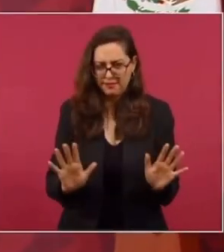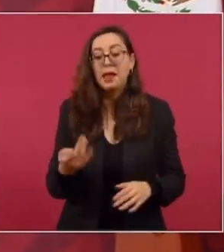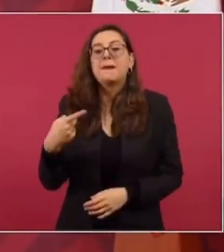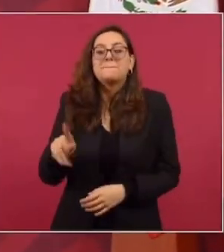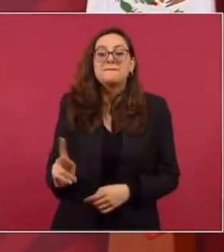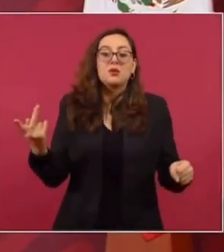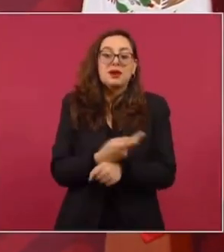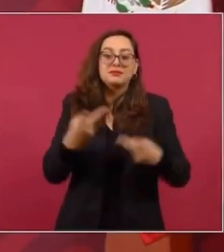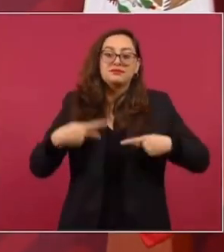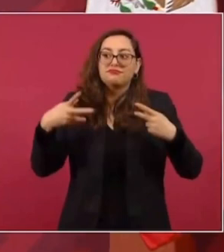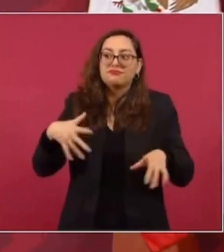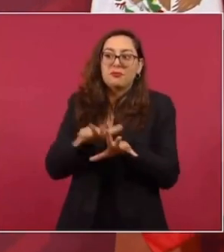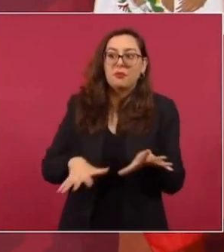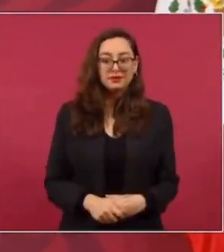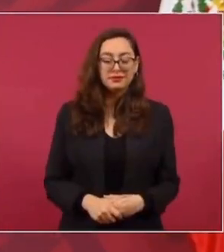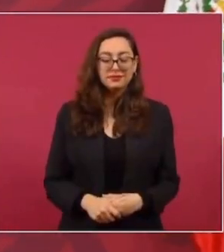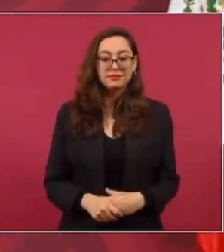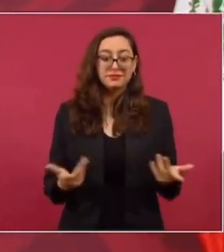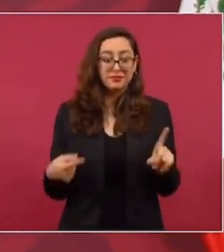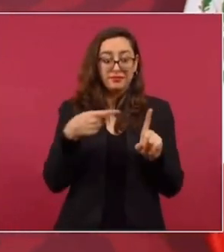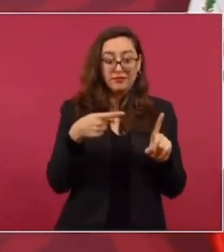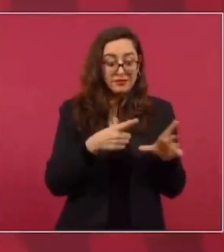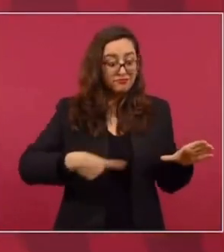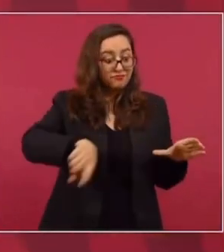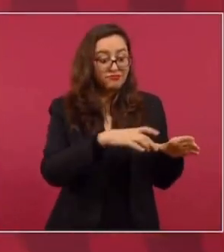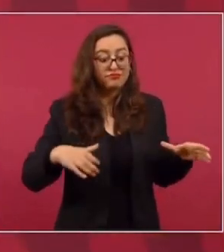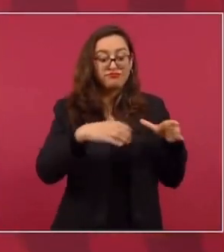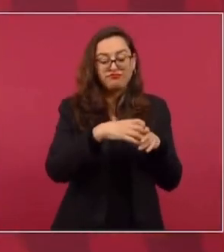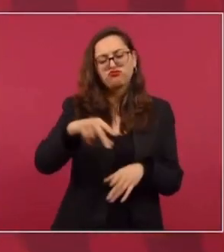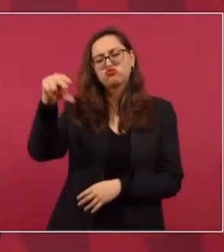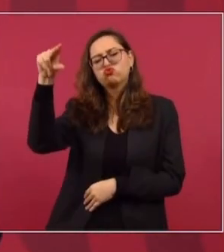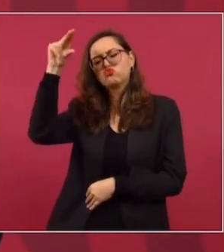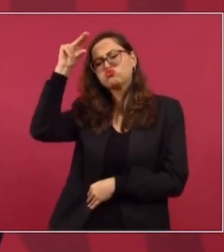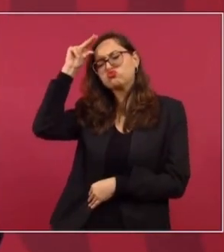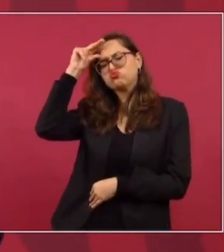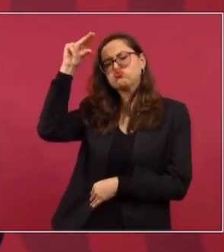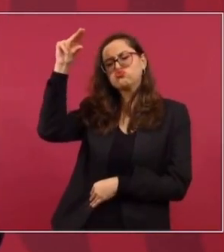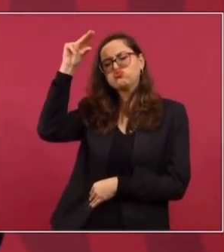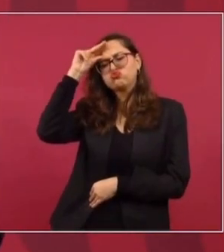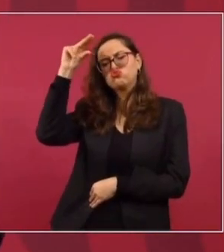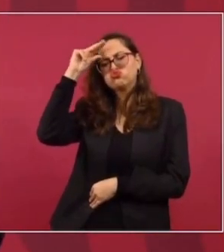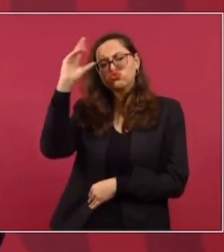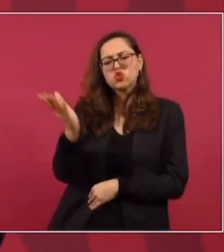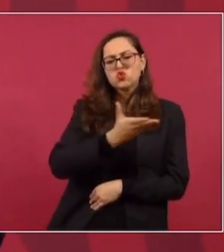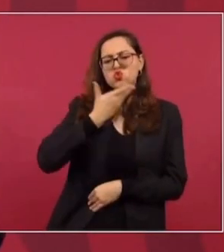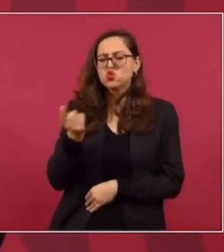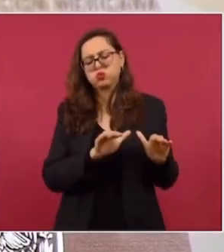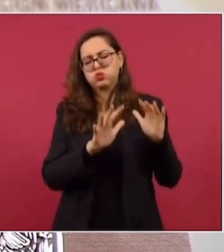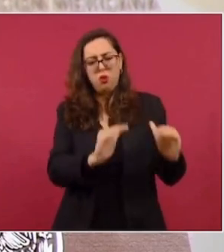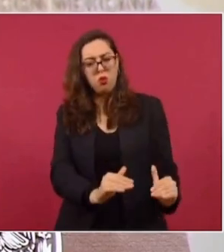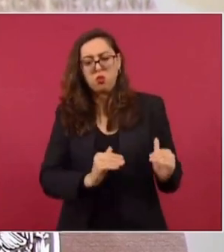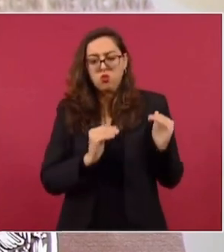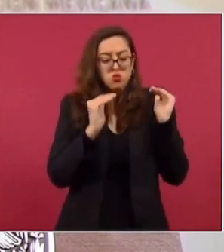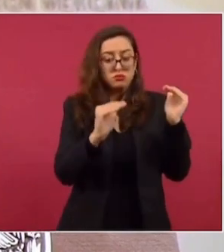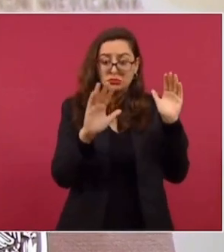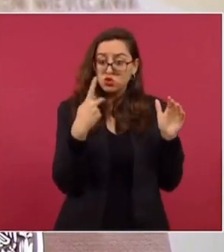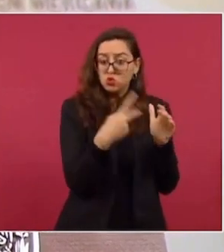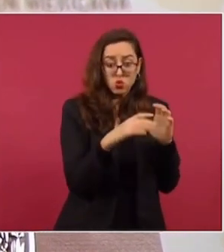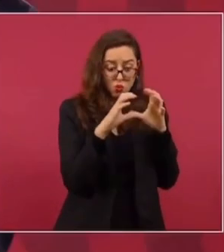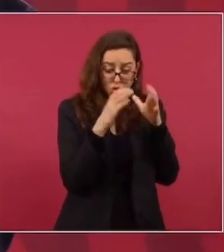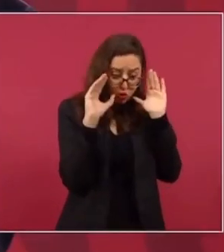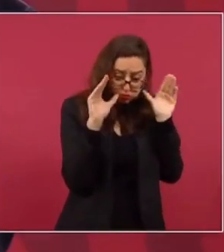estos intelectuales, orgánicos, escritores, periodistas, pues